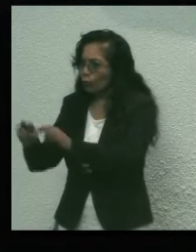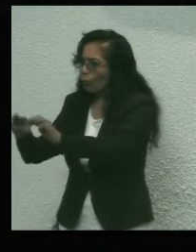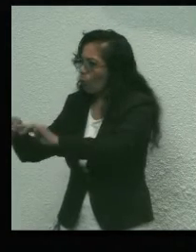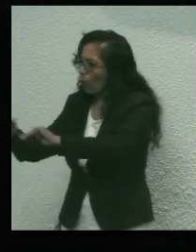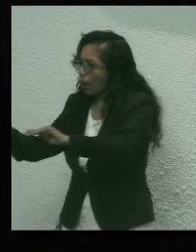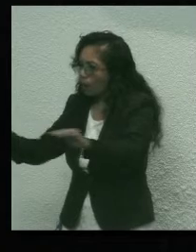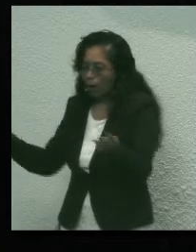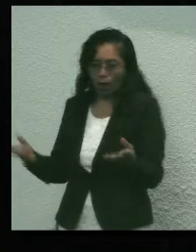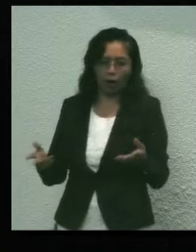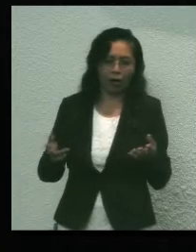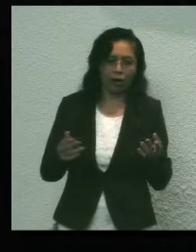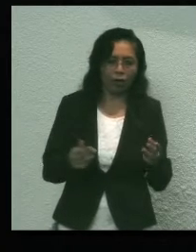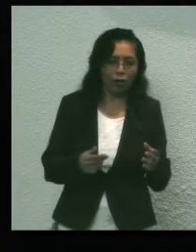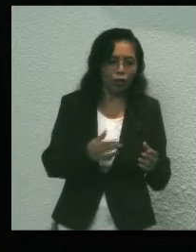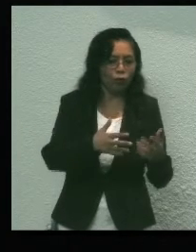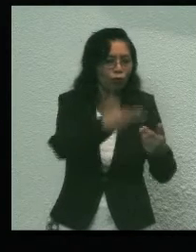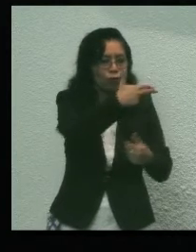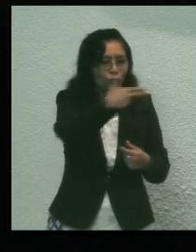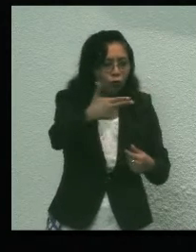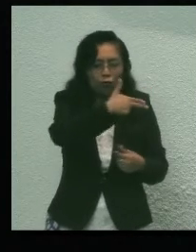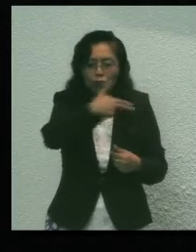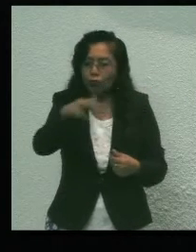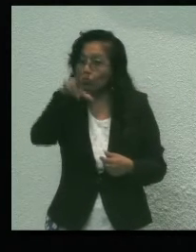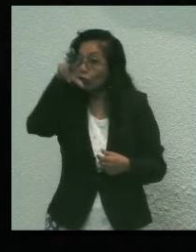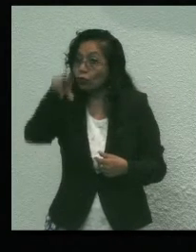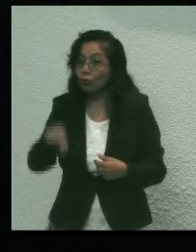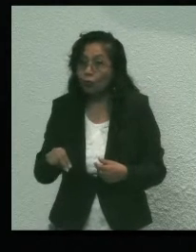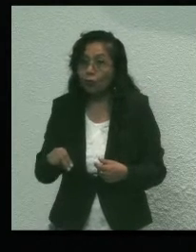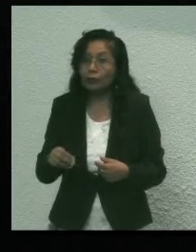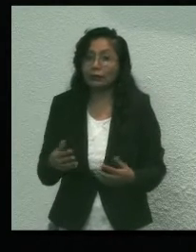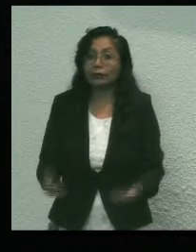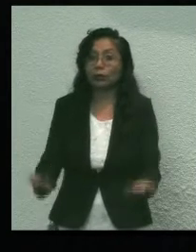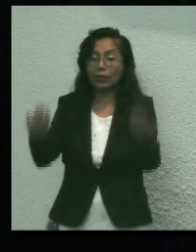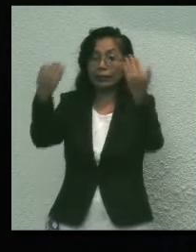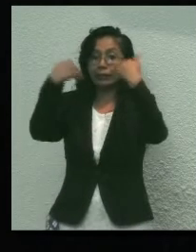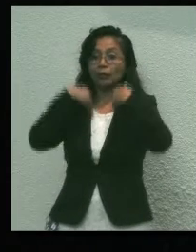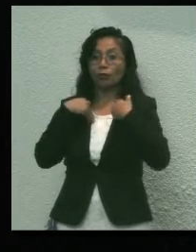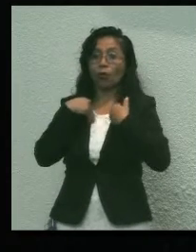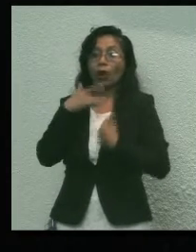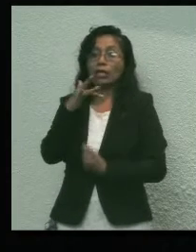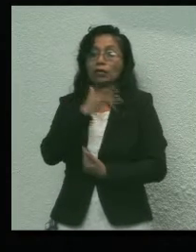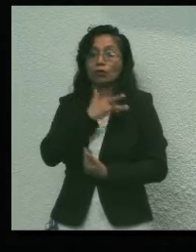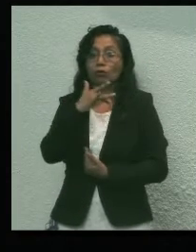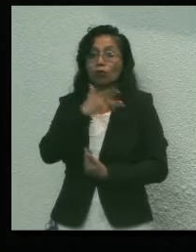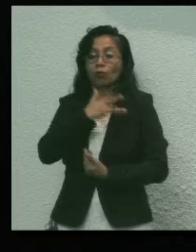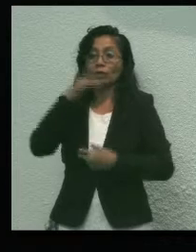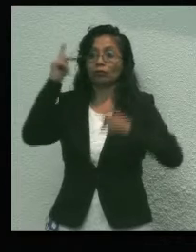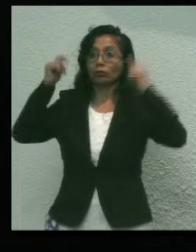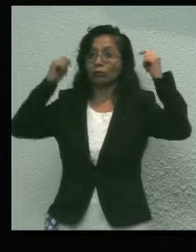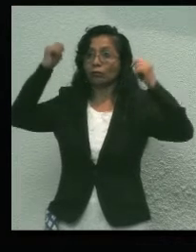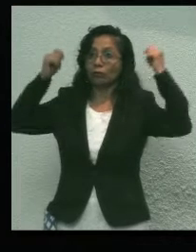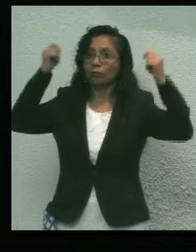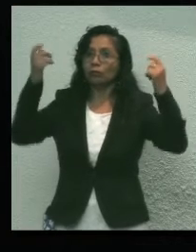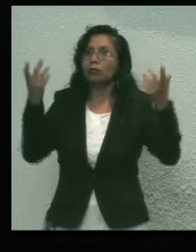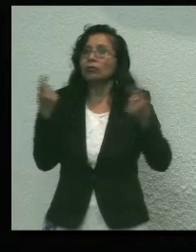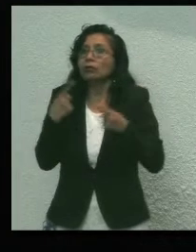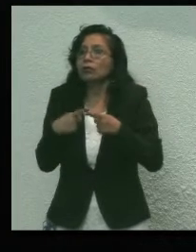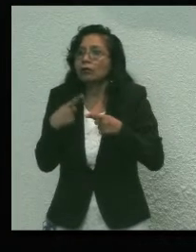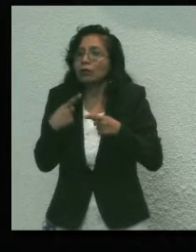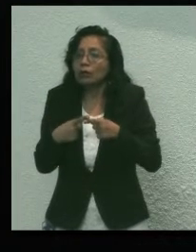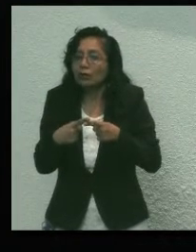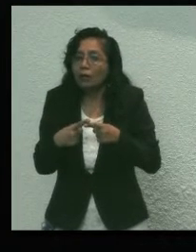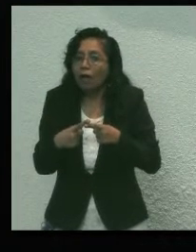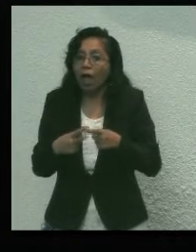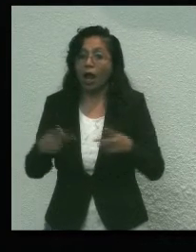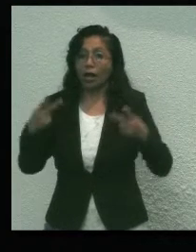ni a la infraestructura hotelera, sino que dañó el corazón turístico, y me refiero a los miles y